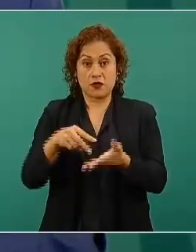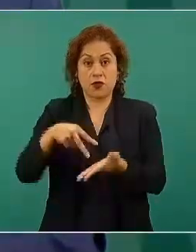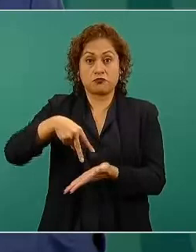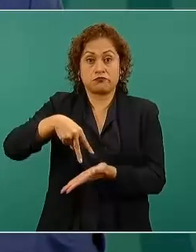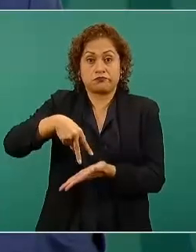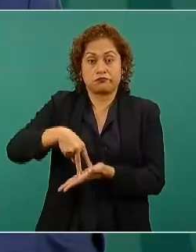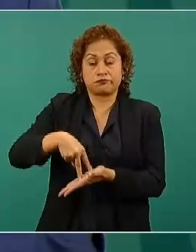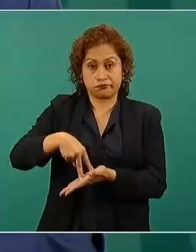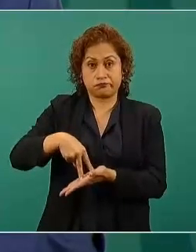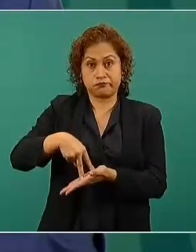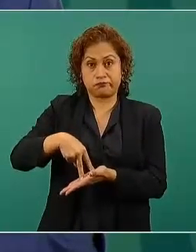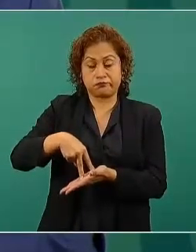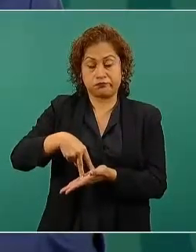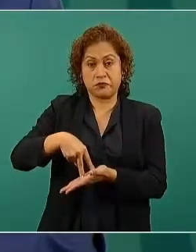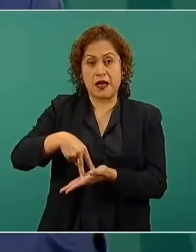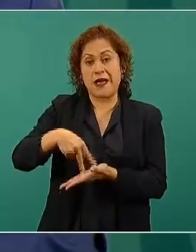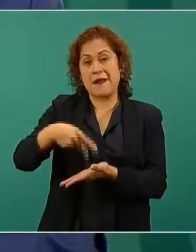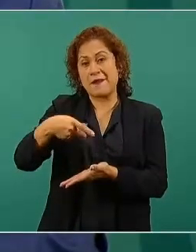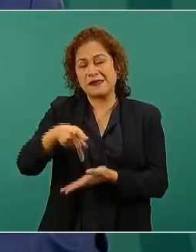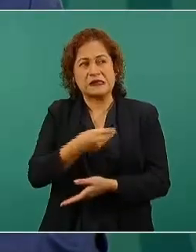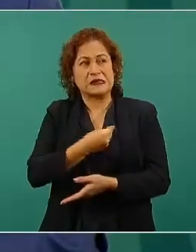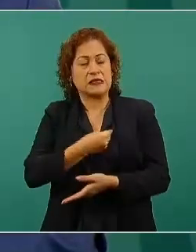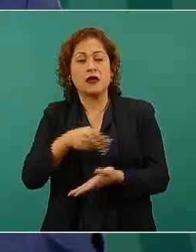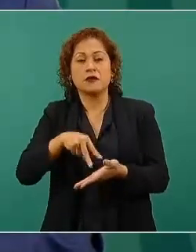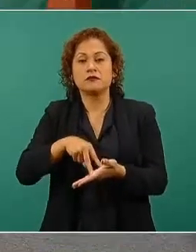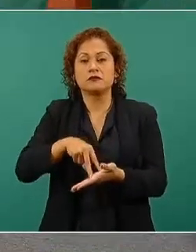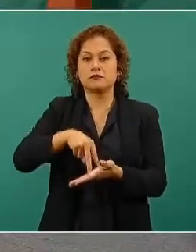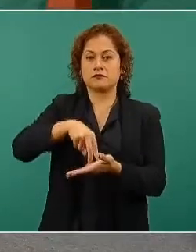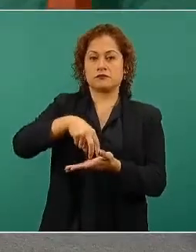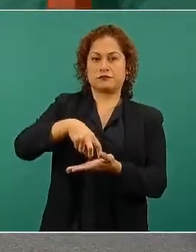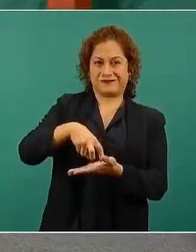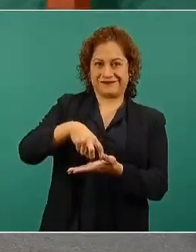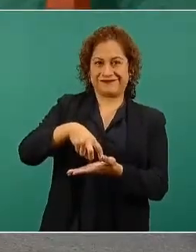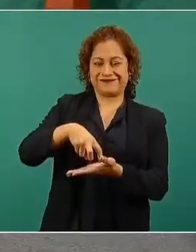cuál es nuestro plan